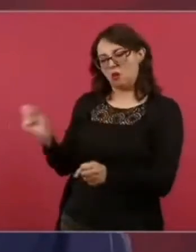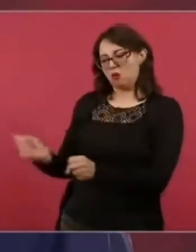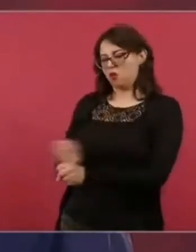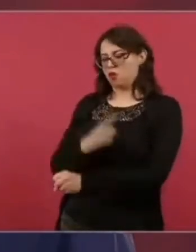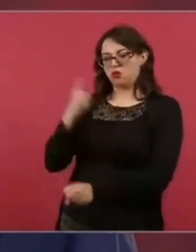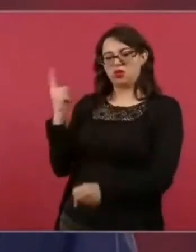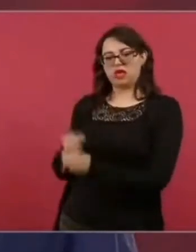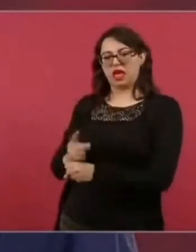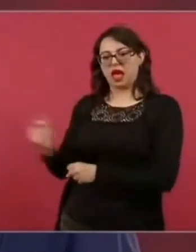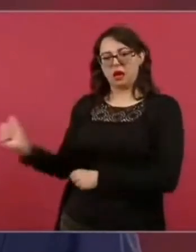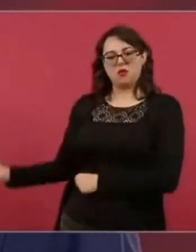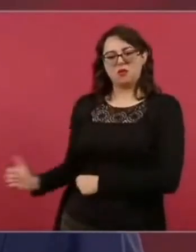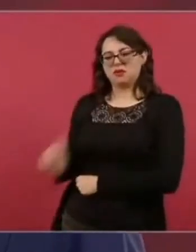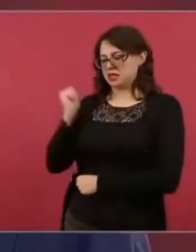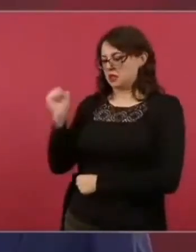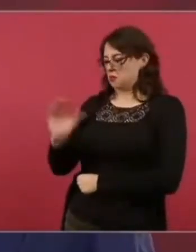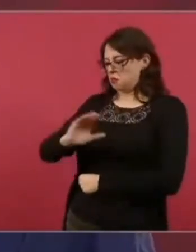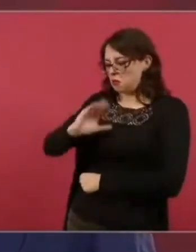y que hay que dar